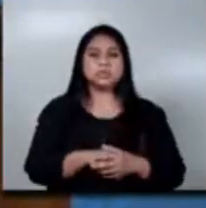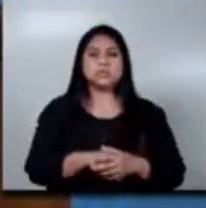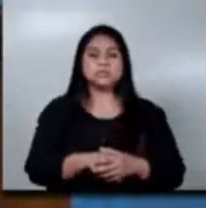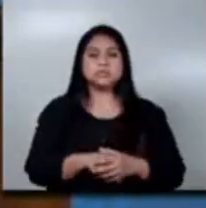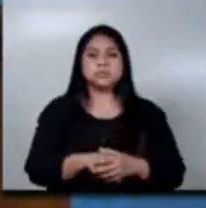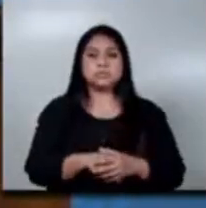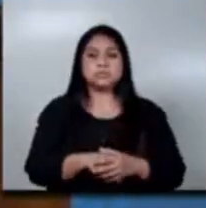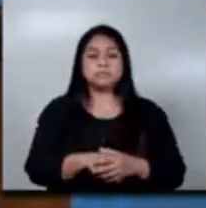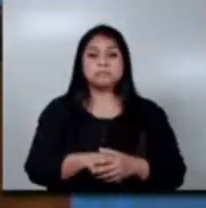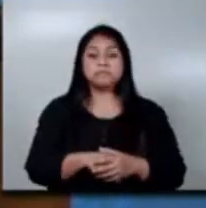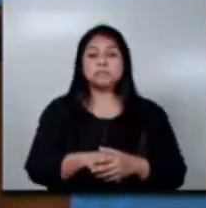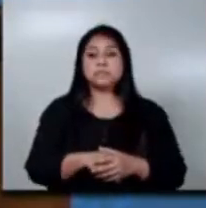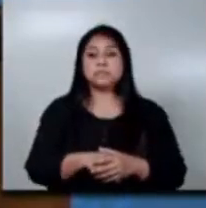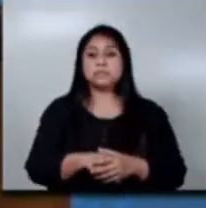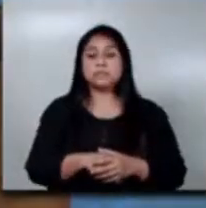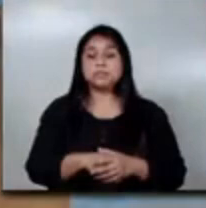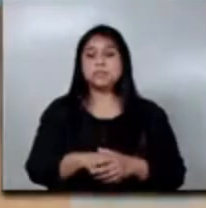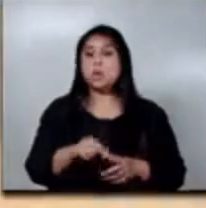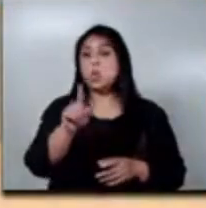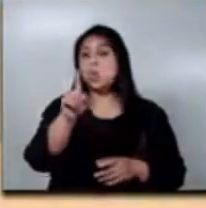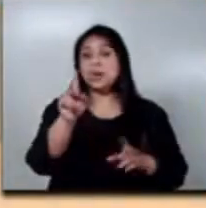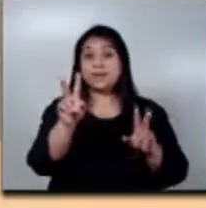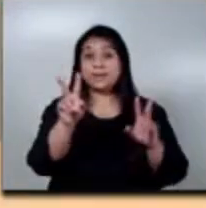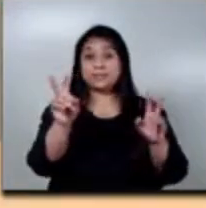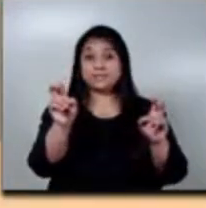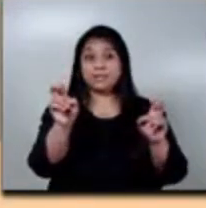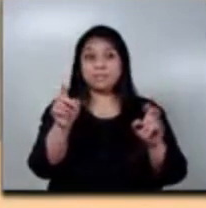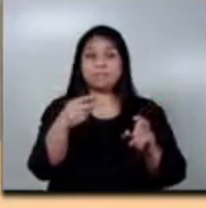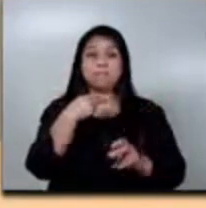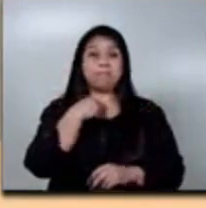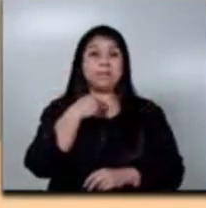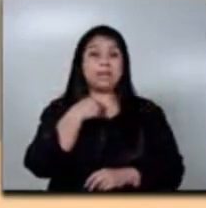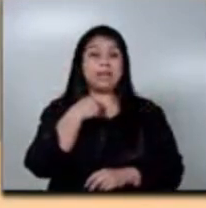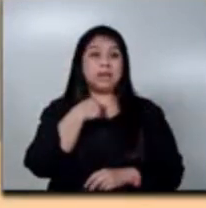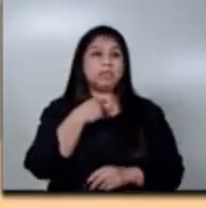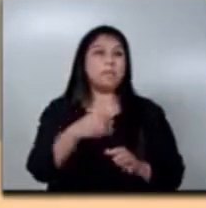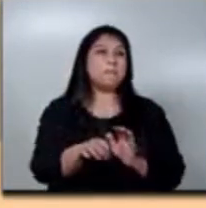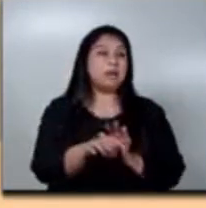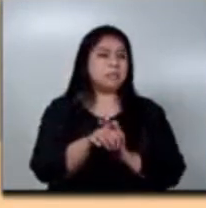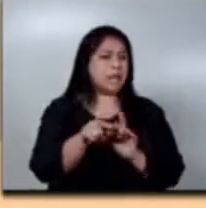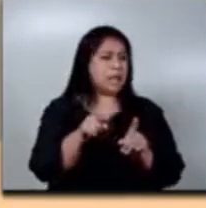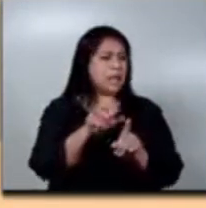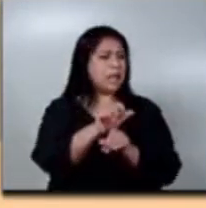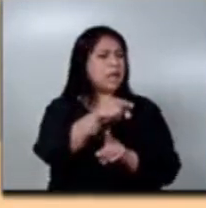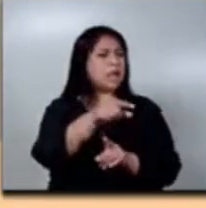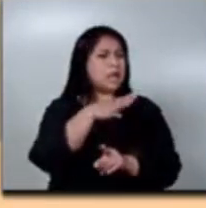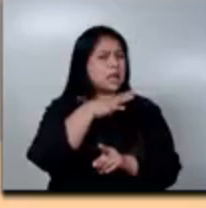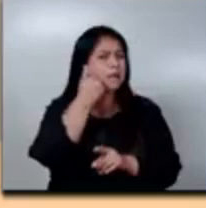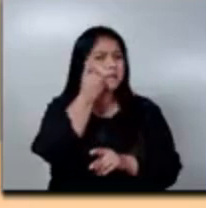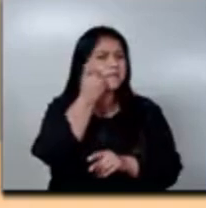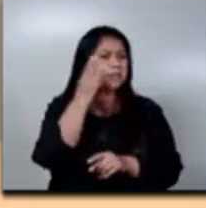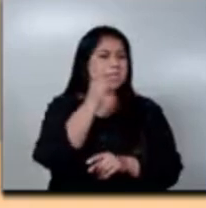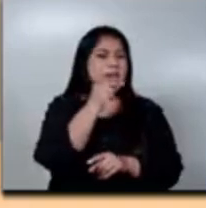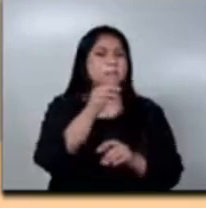Una de las señales de peligro o que nos puede indicar que por ahí hay una enfermedad rara son